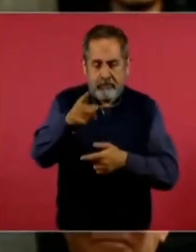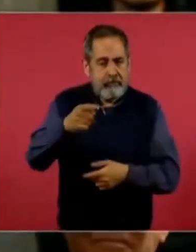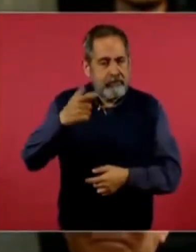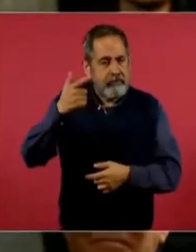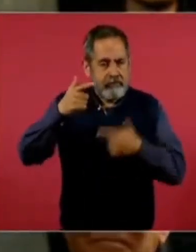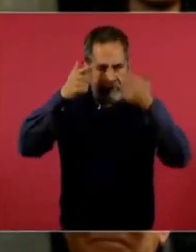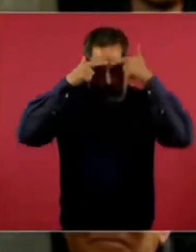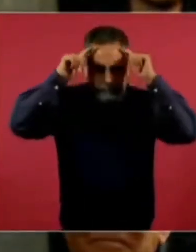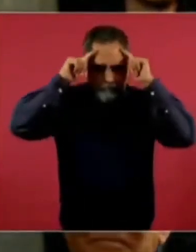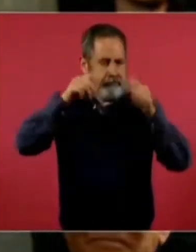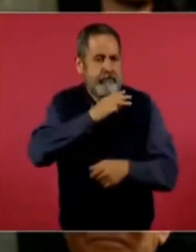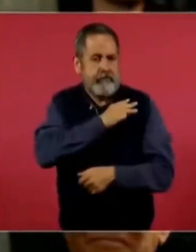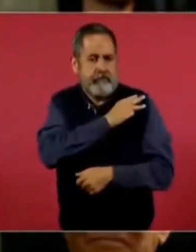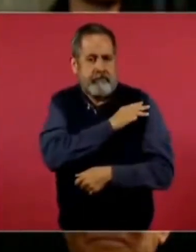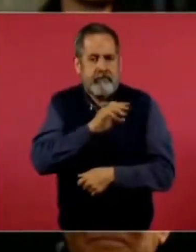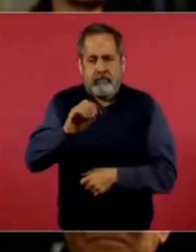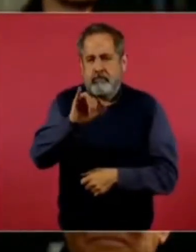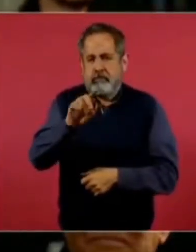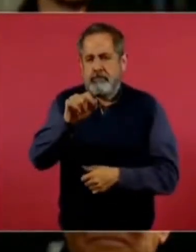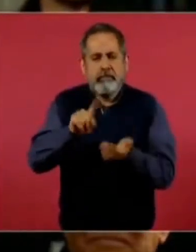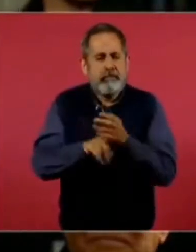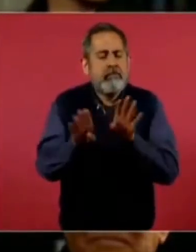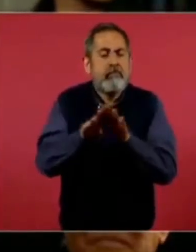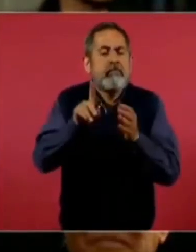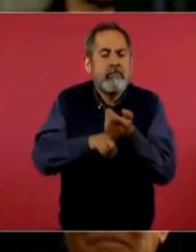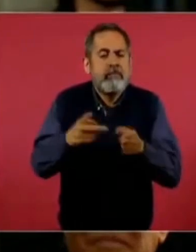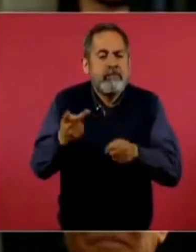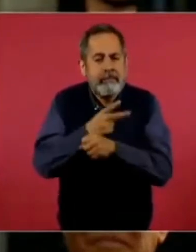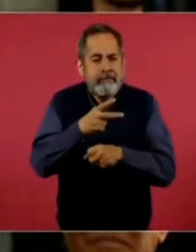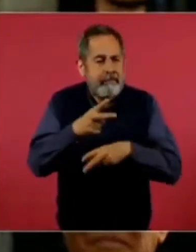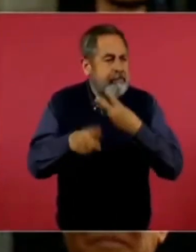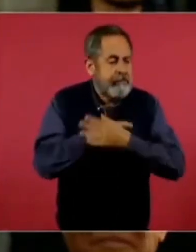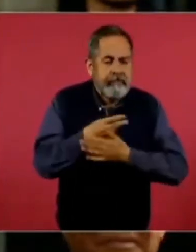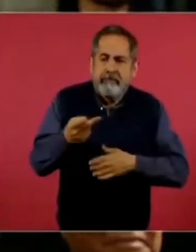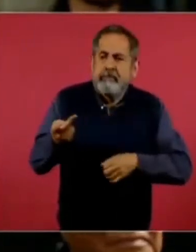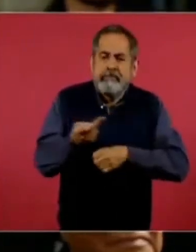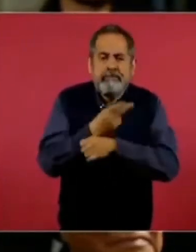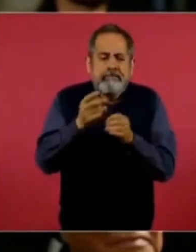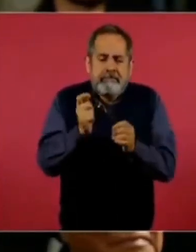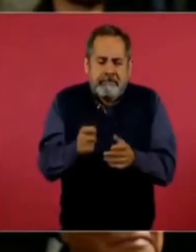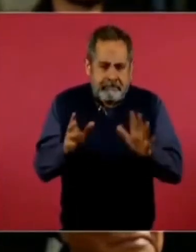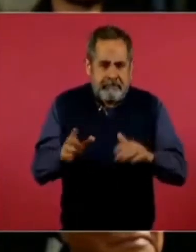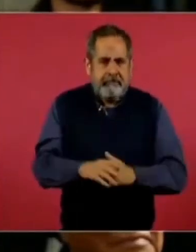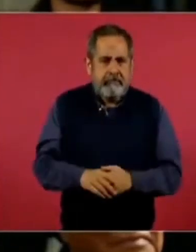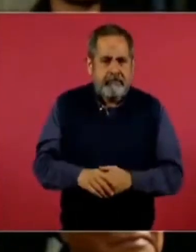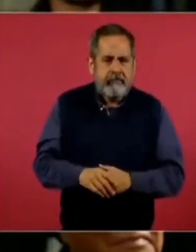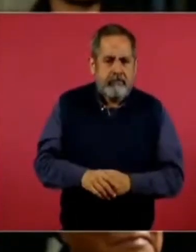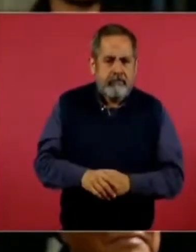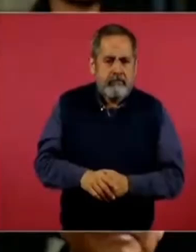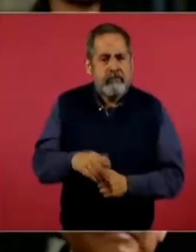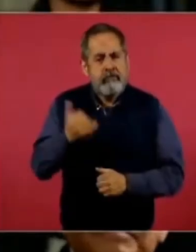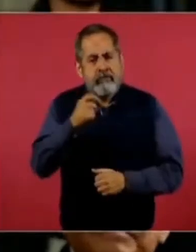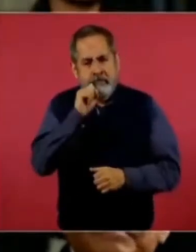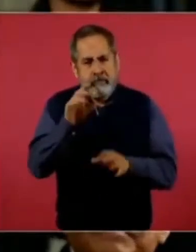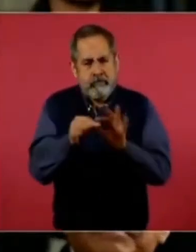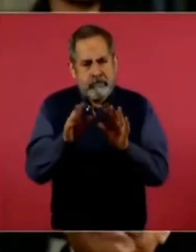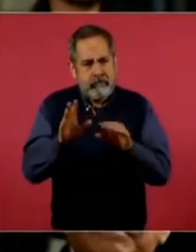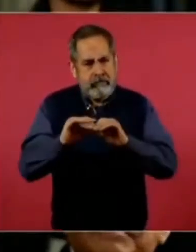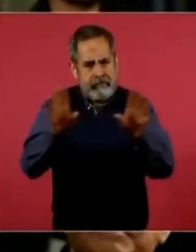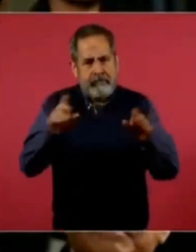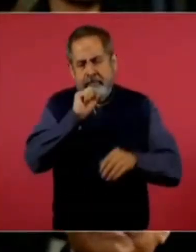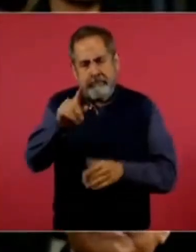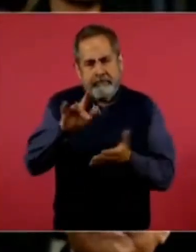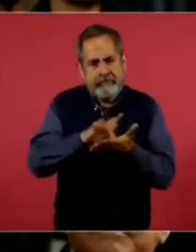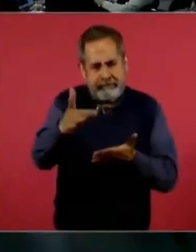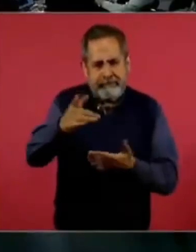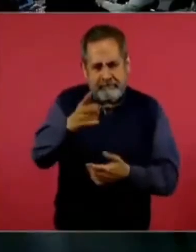Rafael Ojeda, pues cómo va el proyecto, es decir, cómo nos lo va a dejar en particular. Y, mire, señor presidente, bueno, por supuesto agradecerle